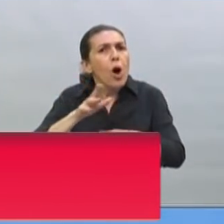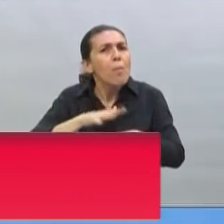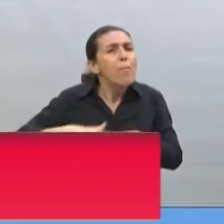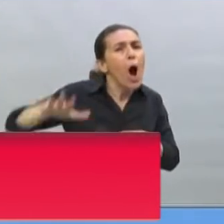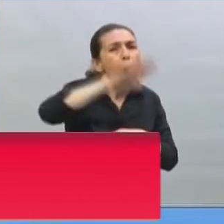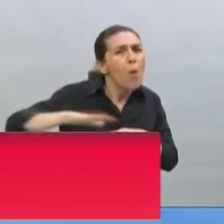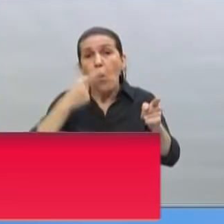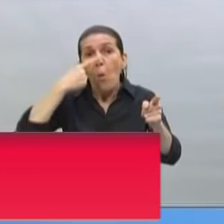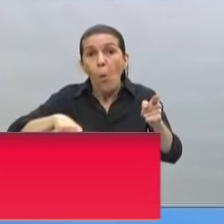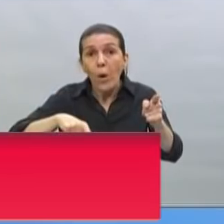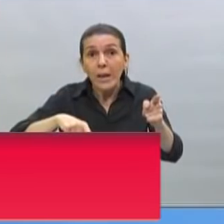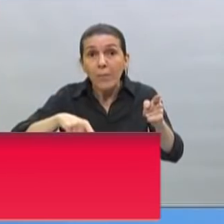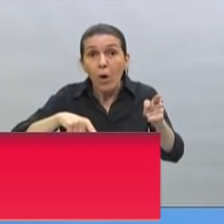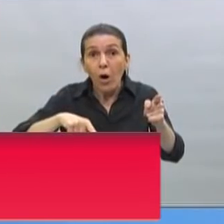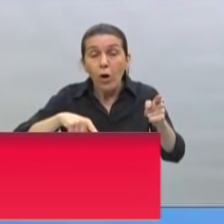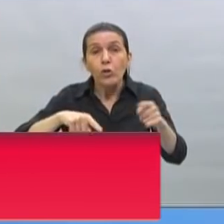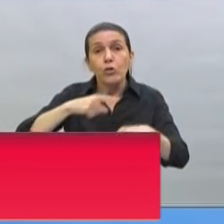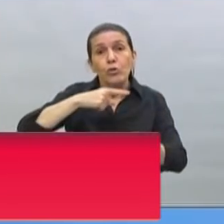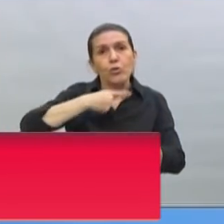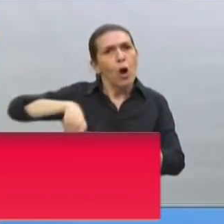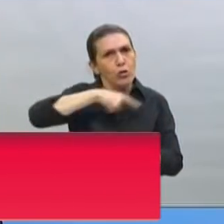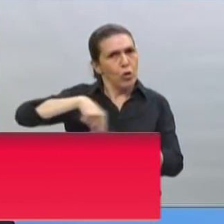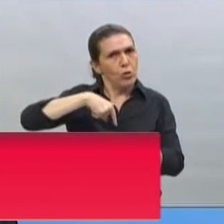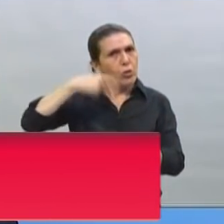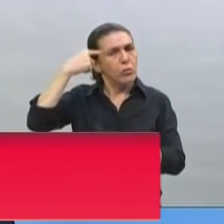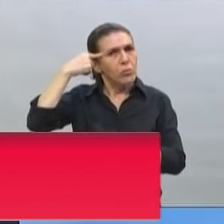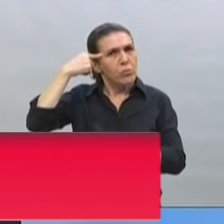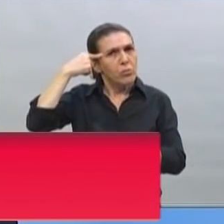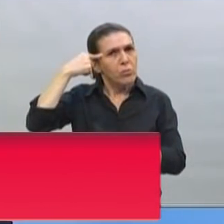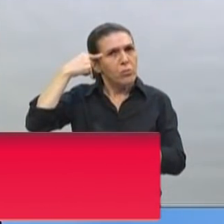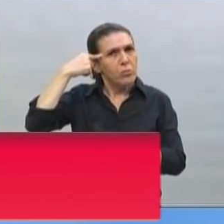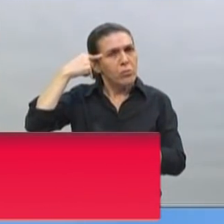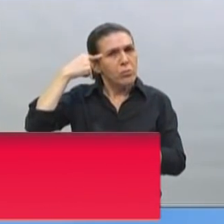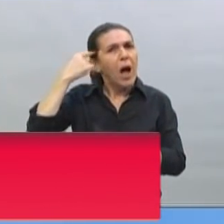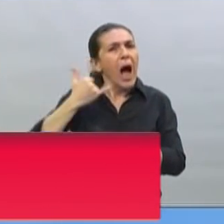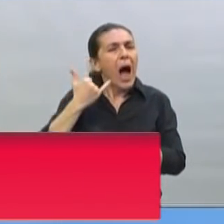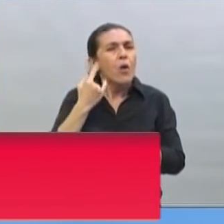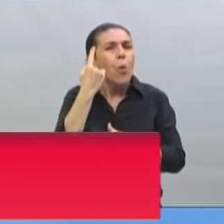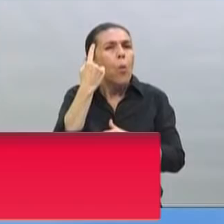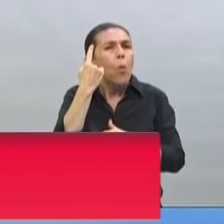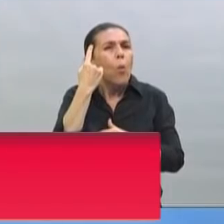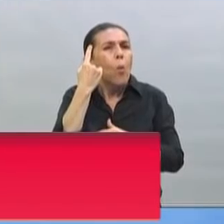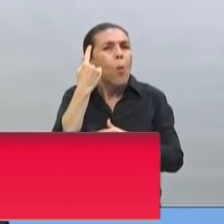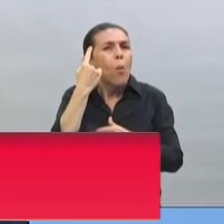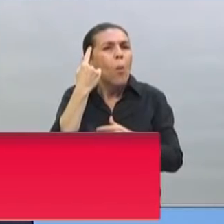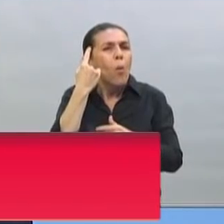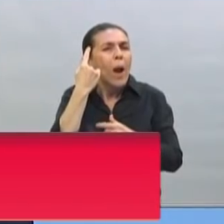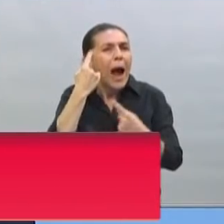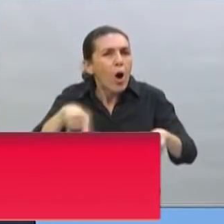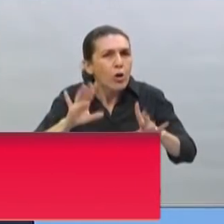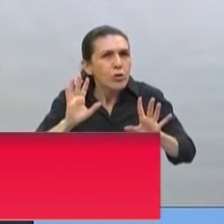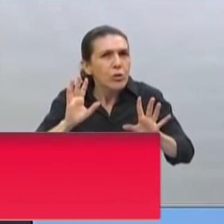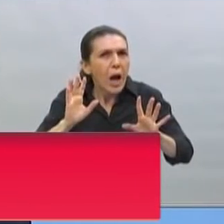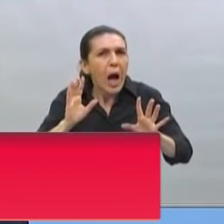se movilice. Nosotros tenemos en cuenta un elemento que es ver dónde está